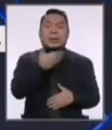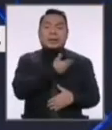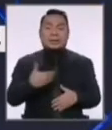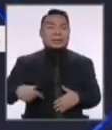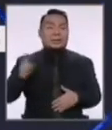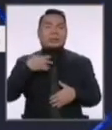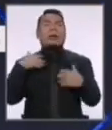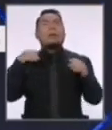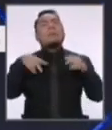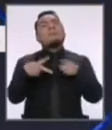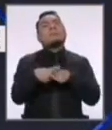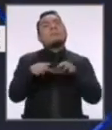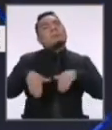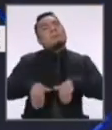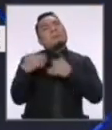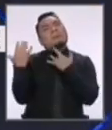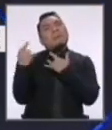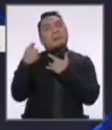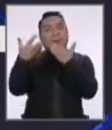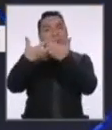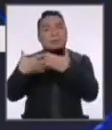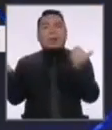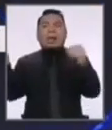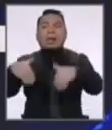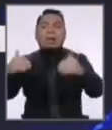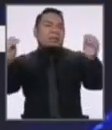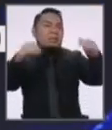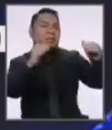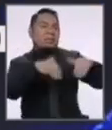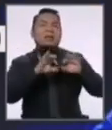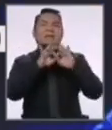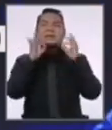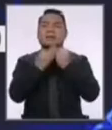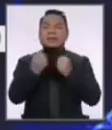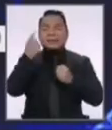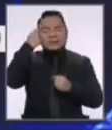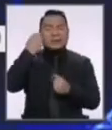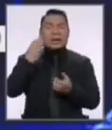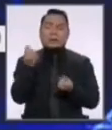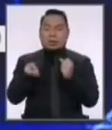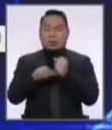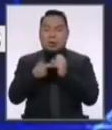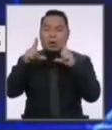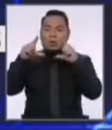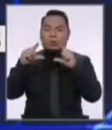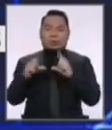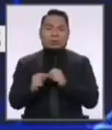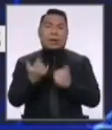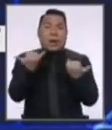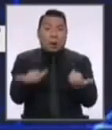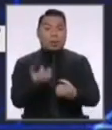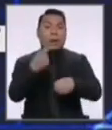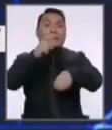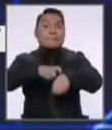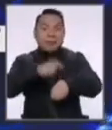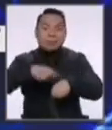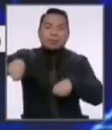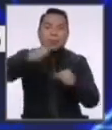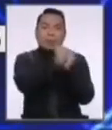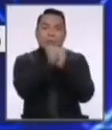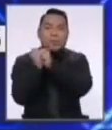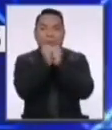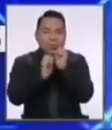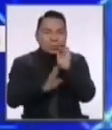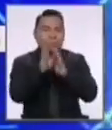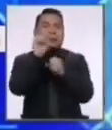se puede quedar de brazos cruzados mientras las MIPES quiebran, mientras las familias agotan todos sus ahorros. Este es el momento precisamente de salir juntos